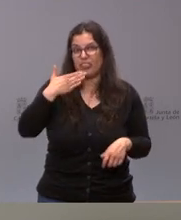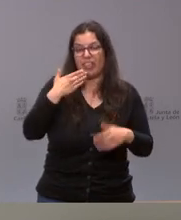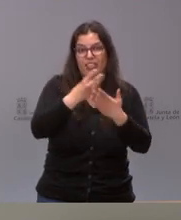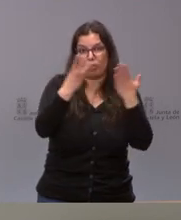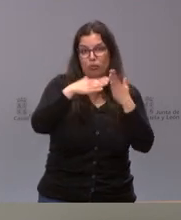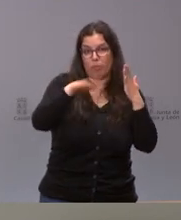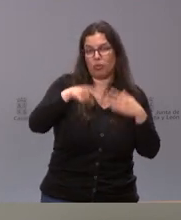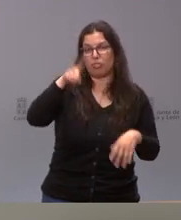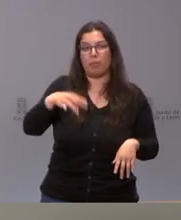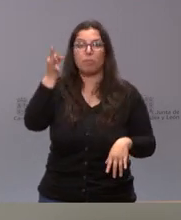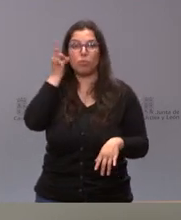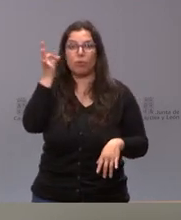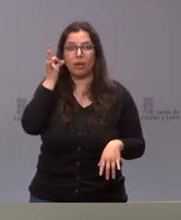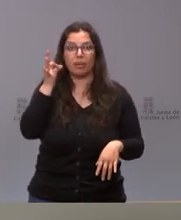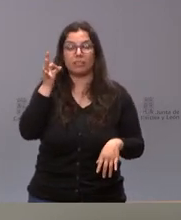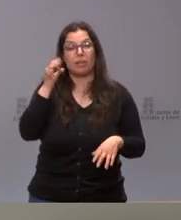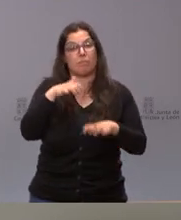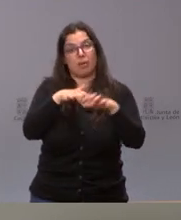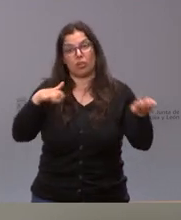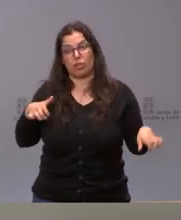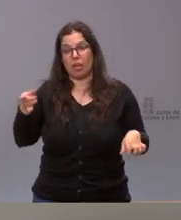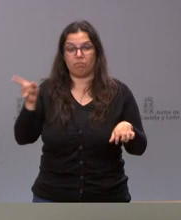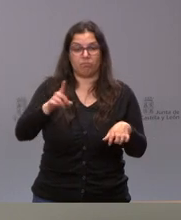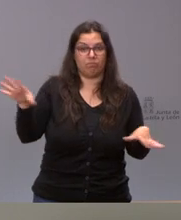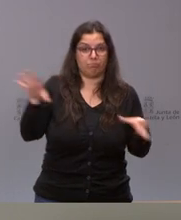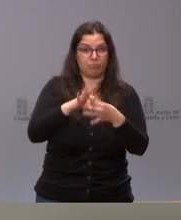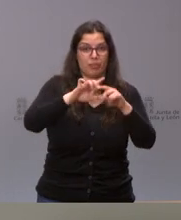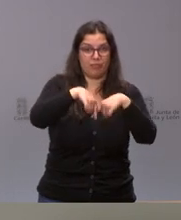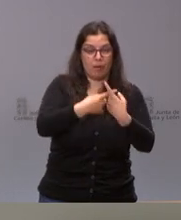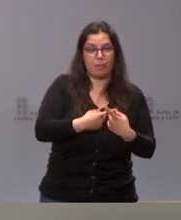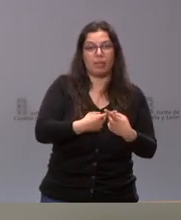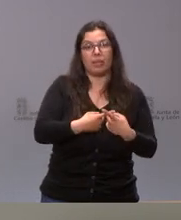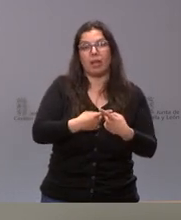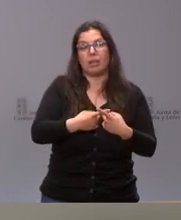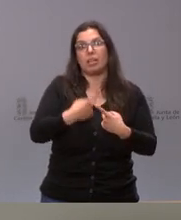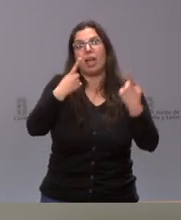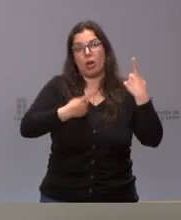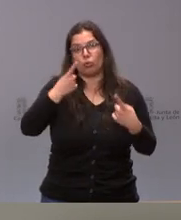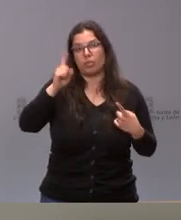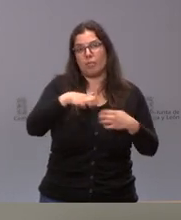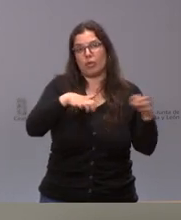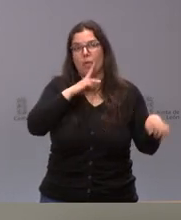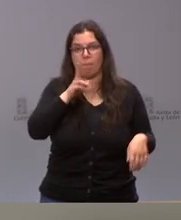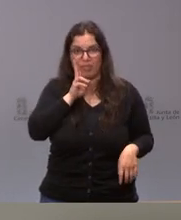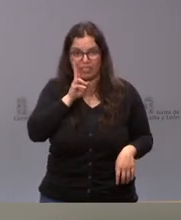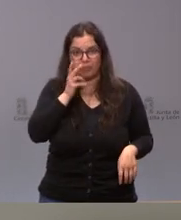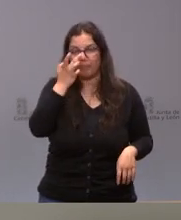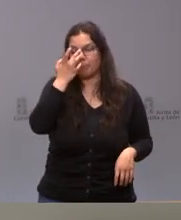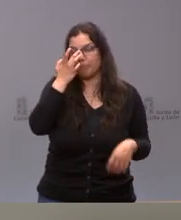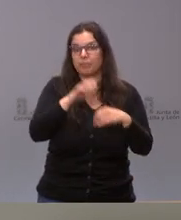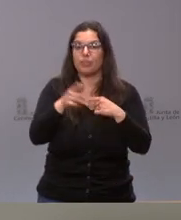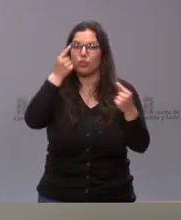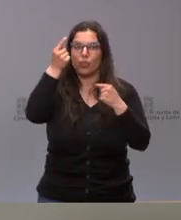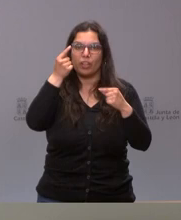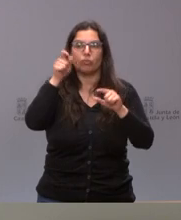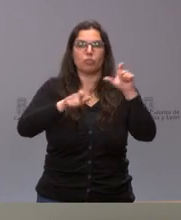que, en la mayor parte de sus casos, son familiares y, preferentemente, también sus madres. Estos son los datos de las personas procedentes de